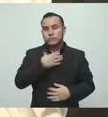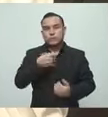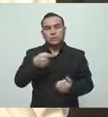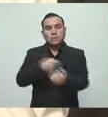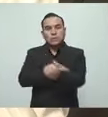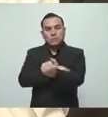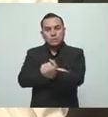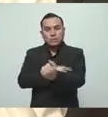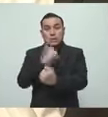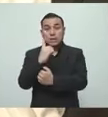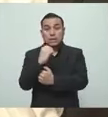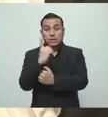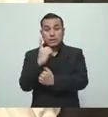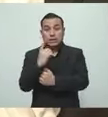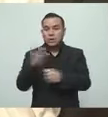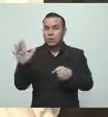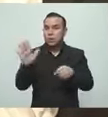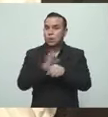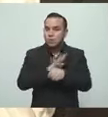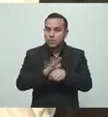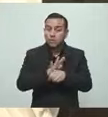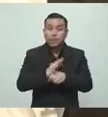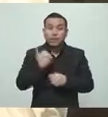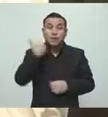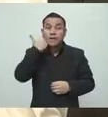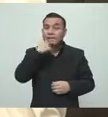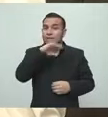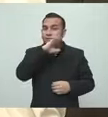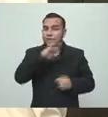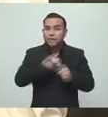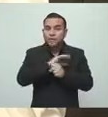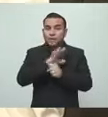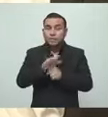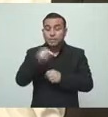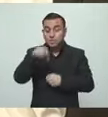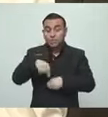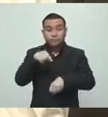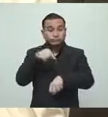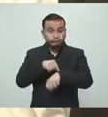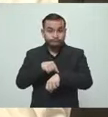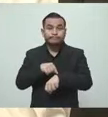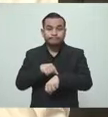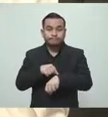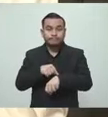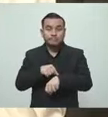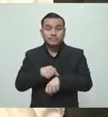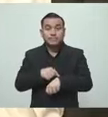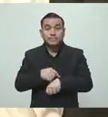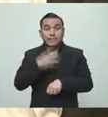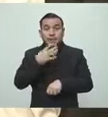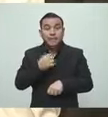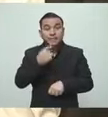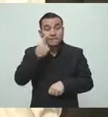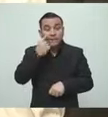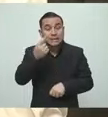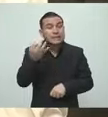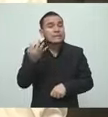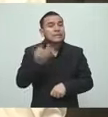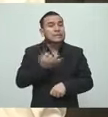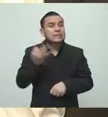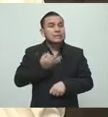está lleno, casi todos los hospitales están llenos ya a este momento y debemos de entender que hay una capacidad